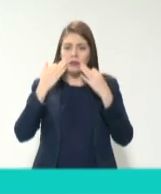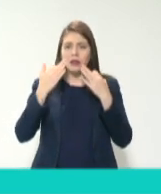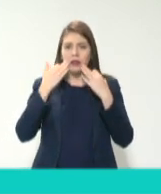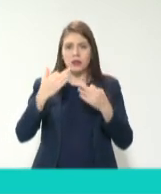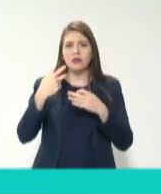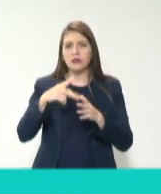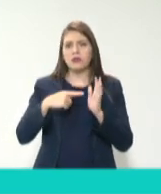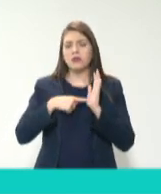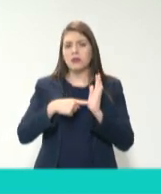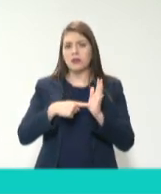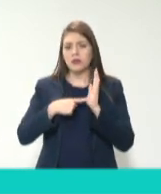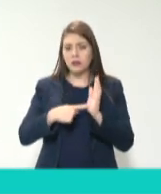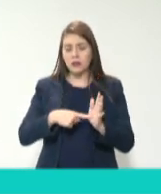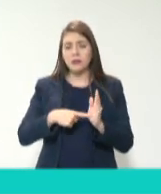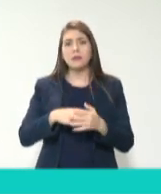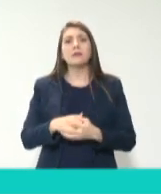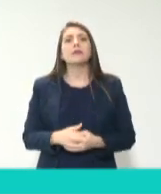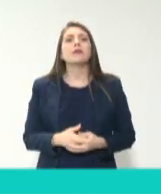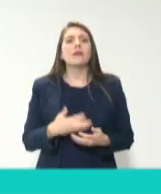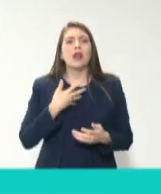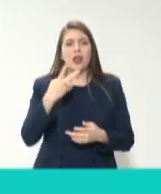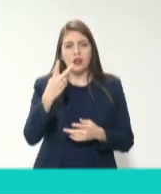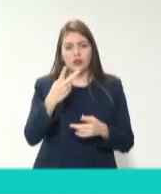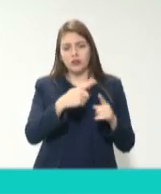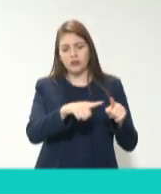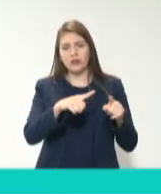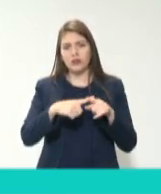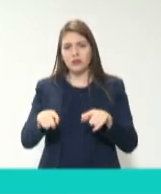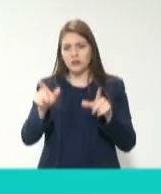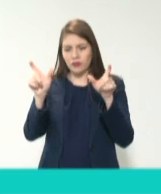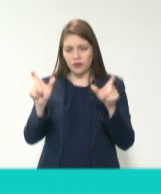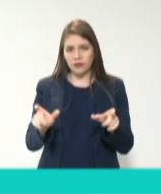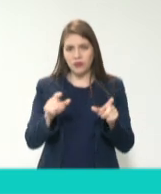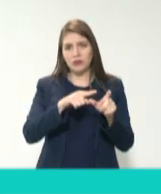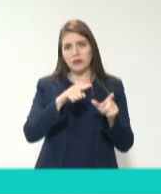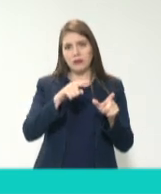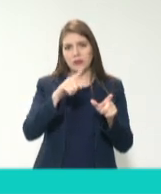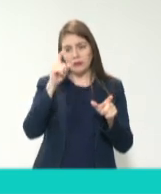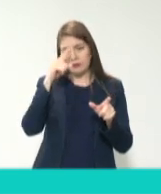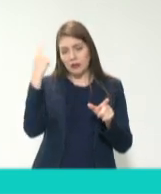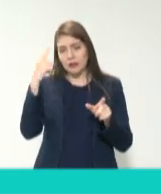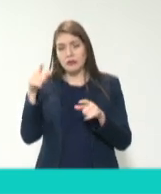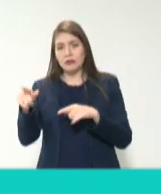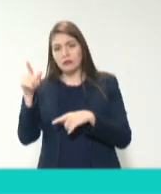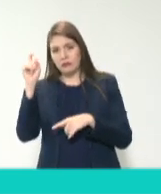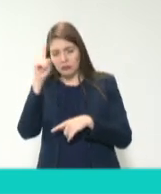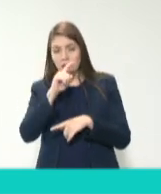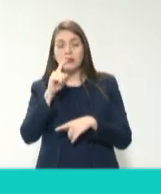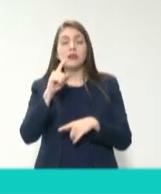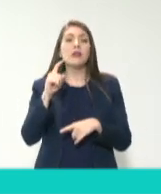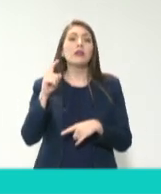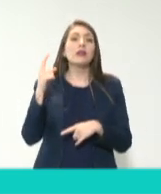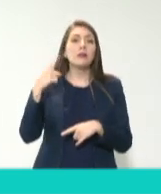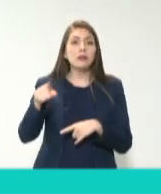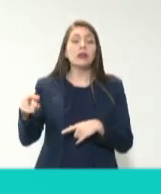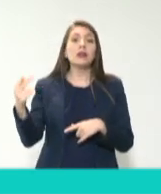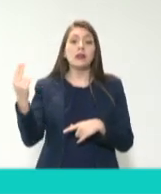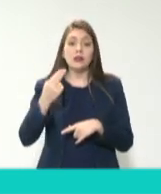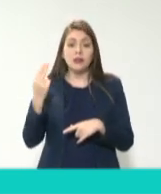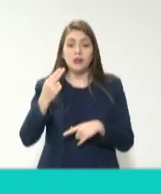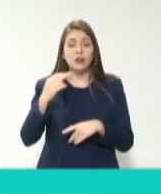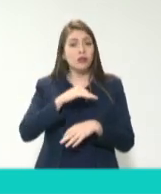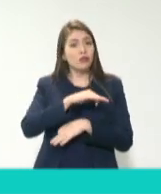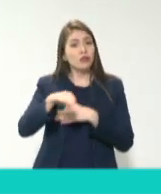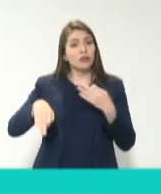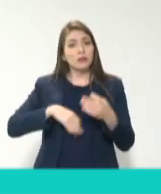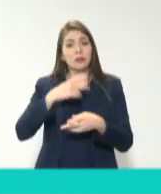simplificada y una completa, de acuerdo a estos dos esquemas, pero sí es un llamado a que cualquier persona que